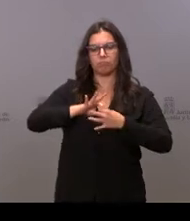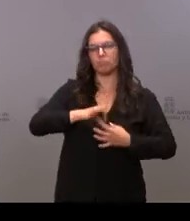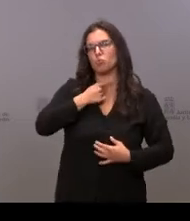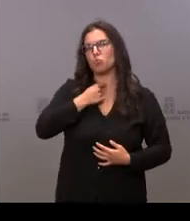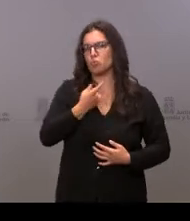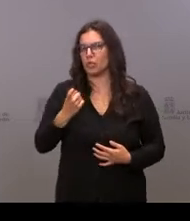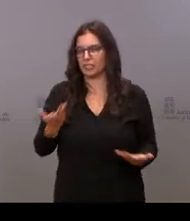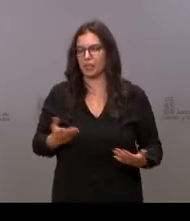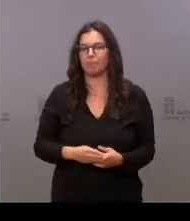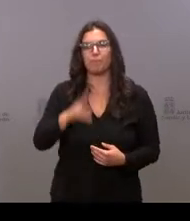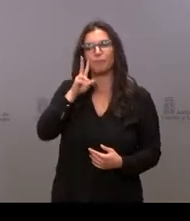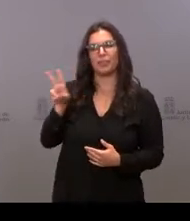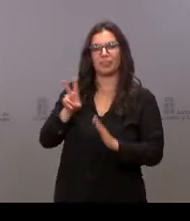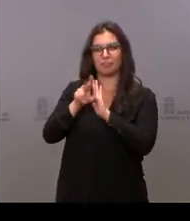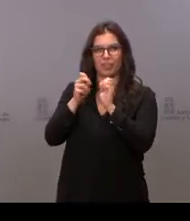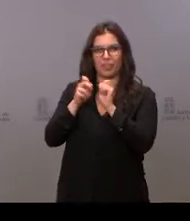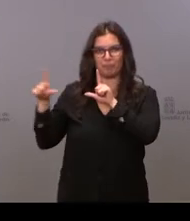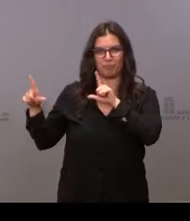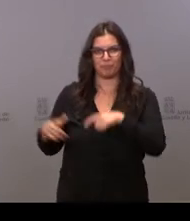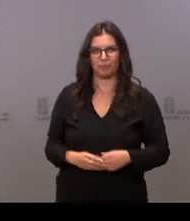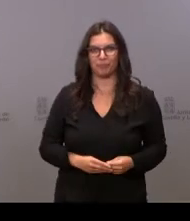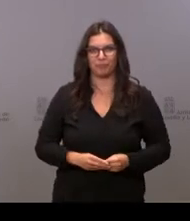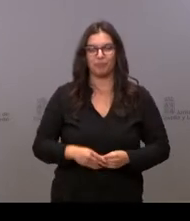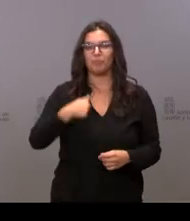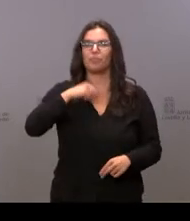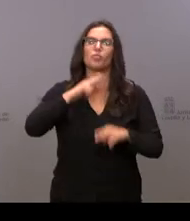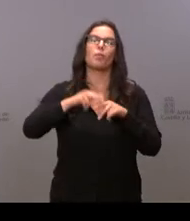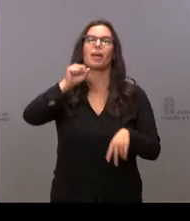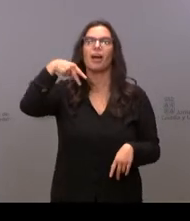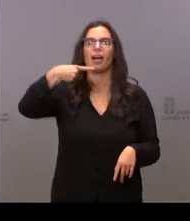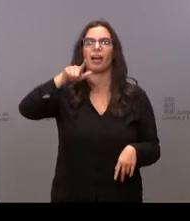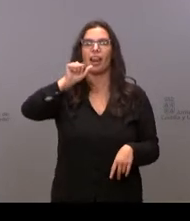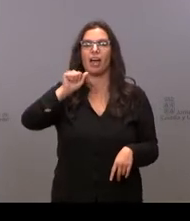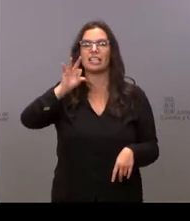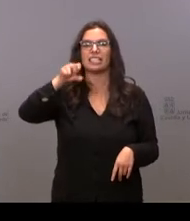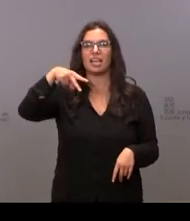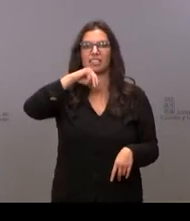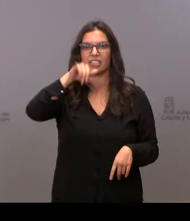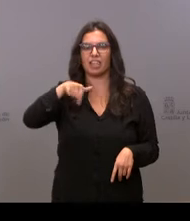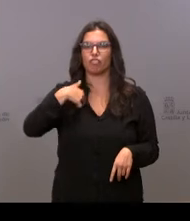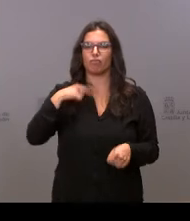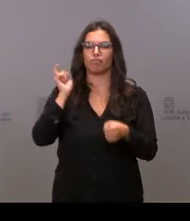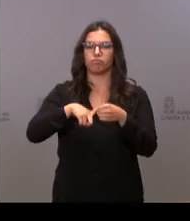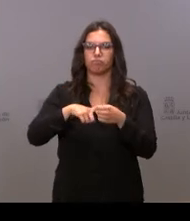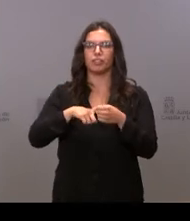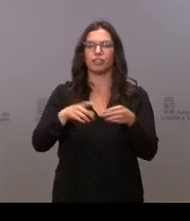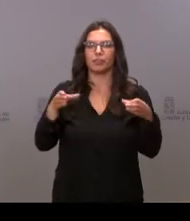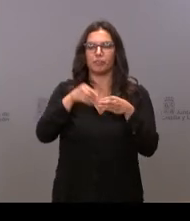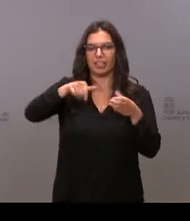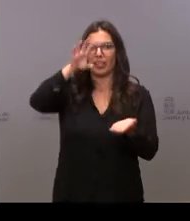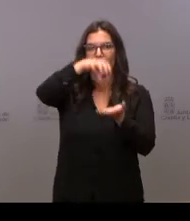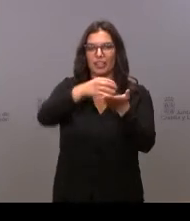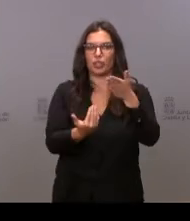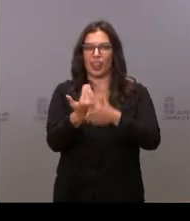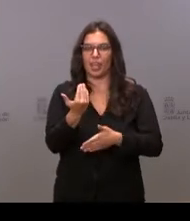necesidades. Vamos a ver el vídeo. Soy Ángela Sánchez, pertenezco a este centro de día